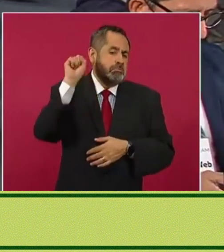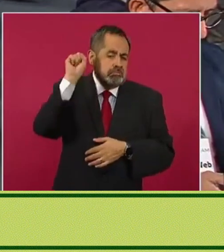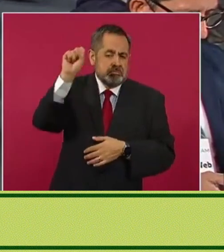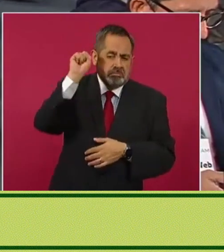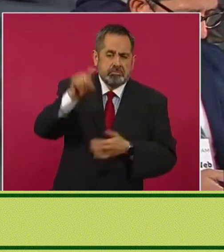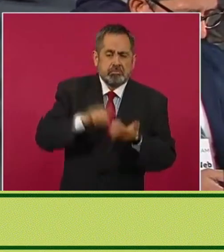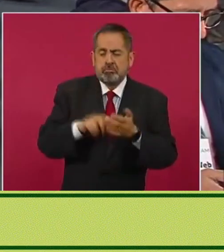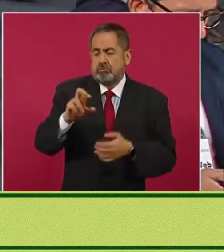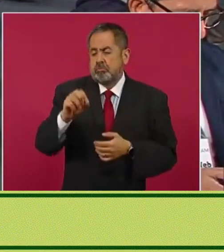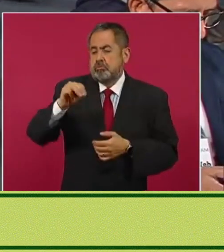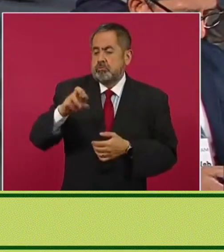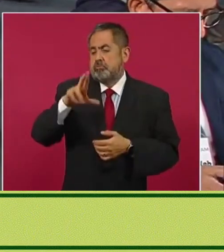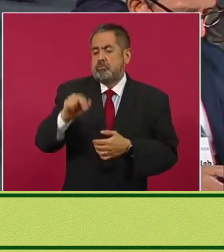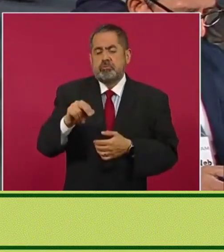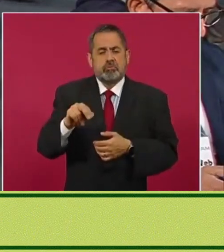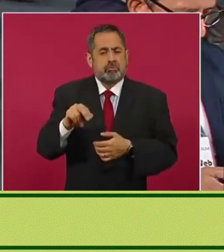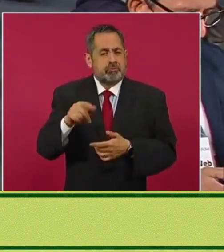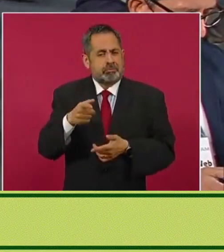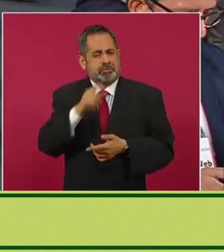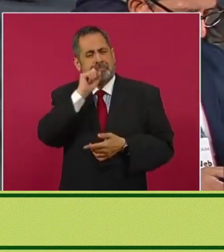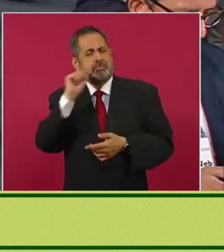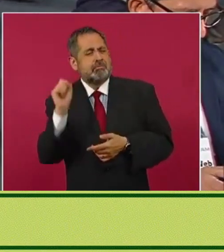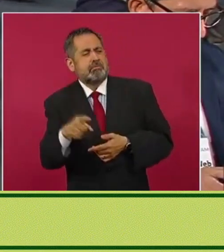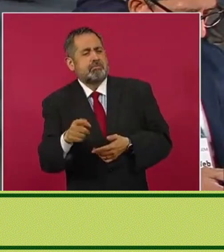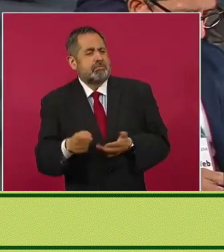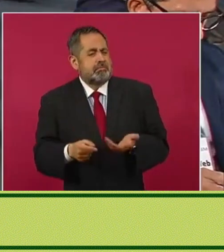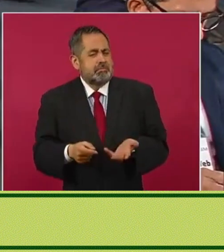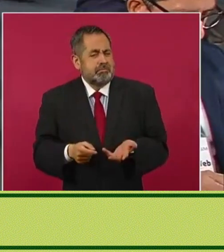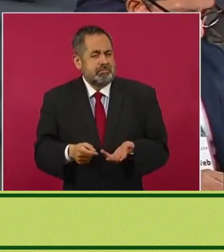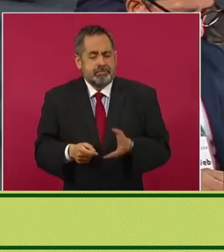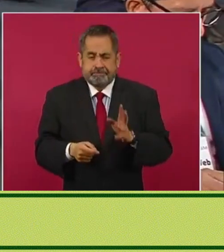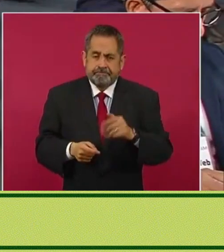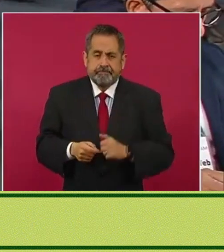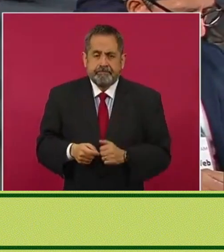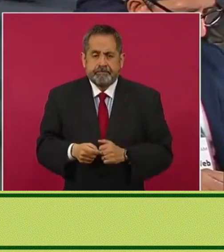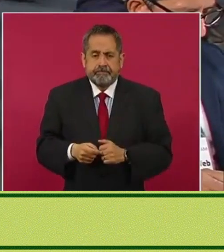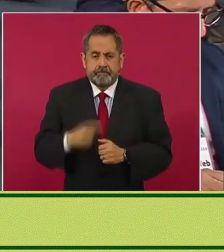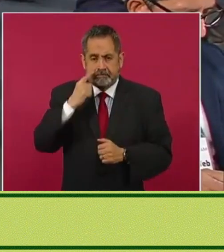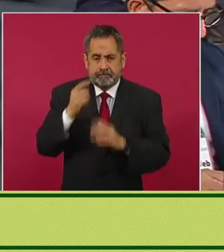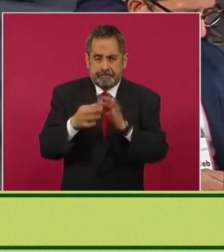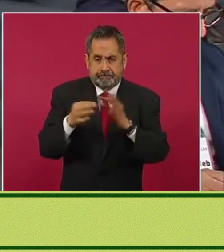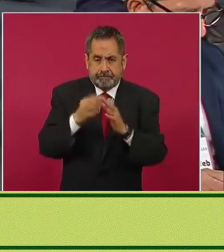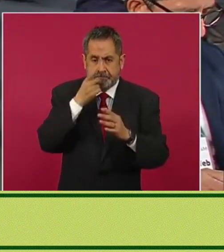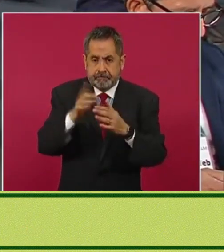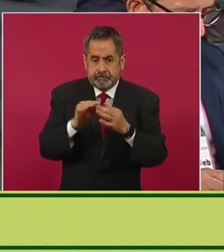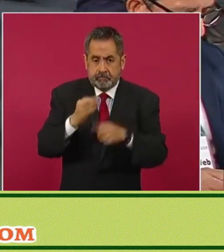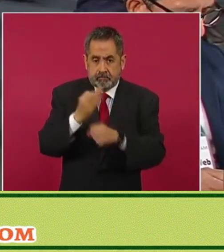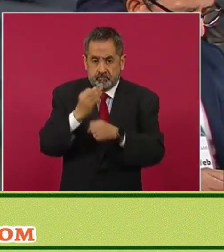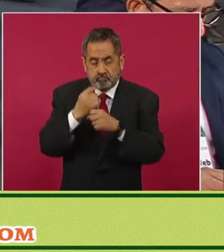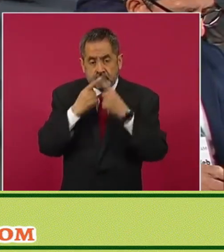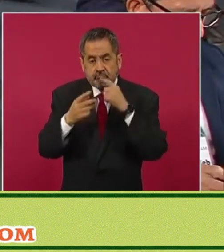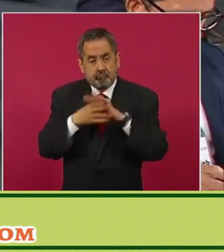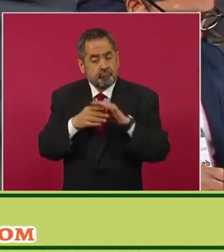Romero de Chams, precisamente. Entonces, fíjese que dice que les están pidiendo